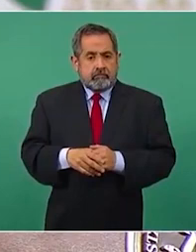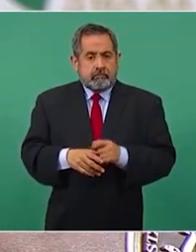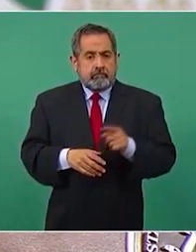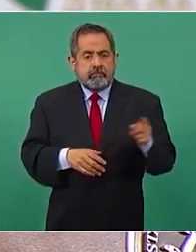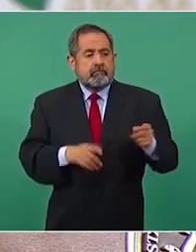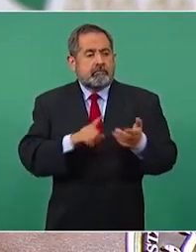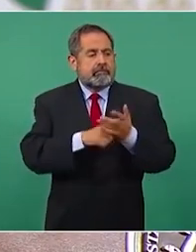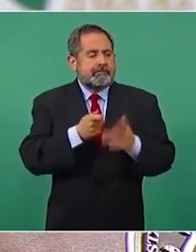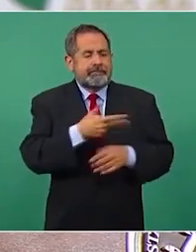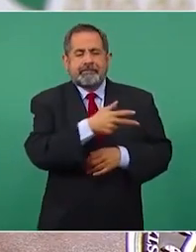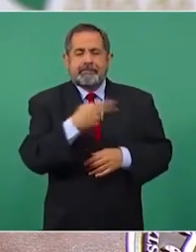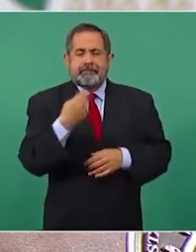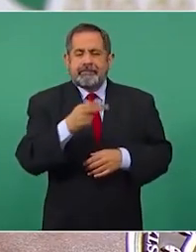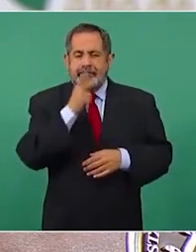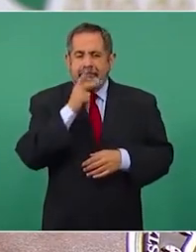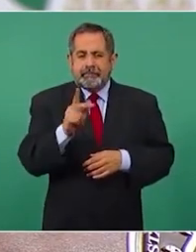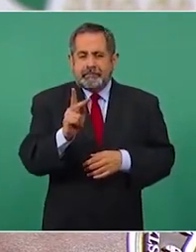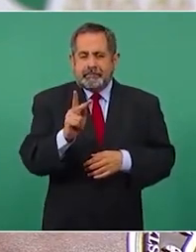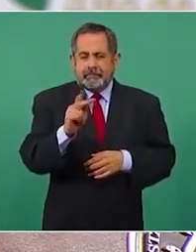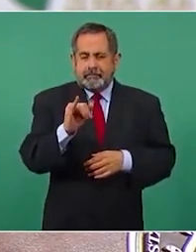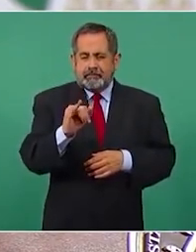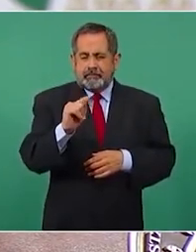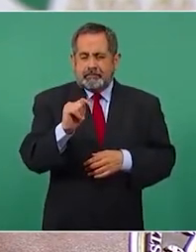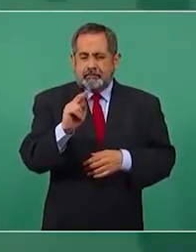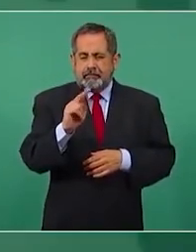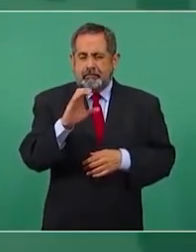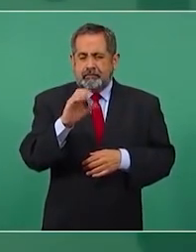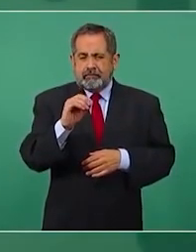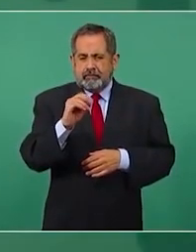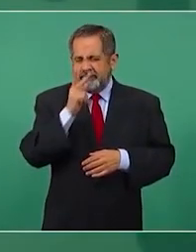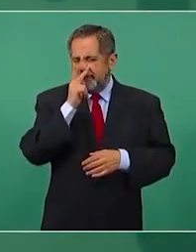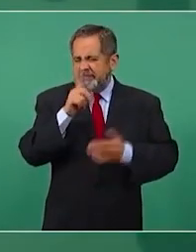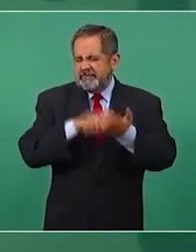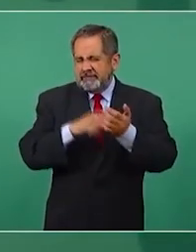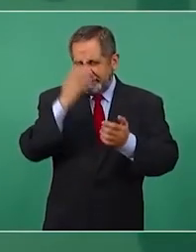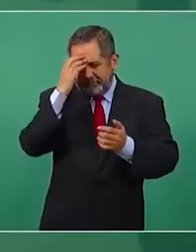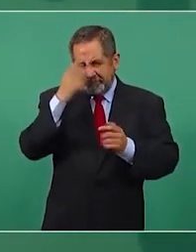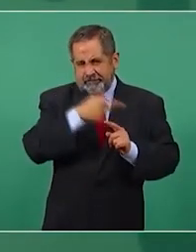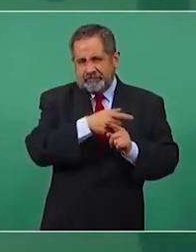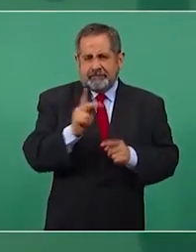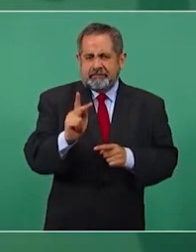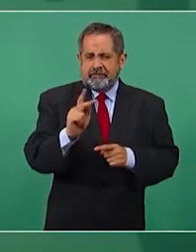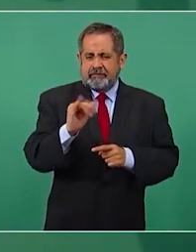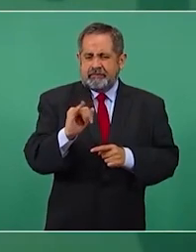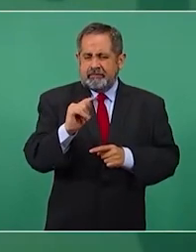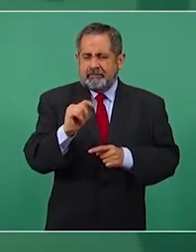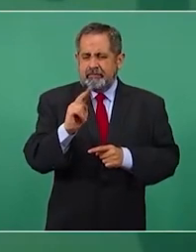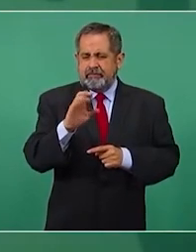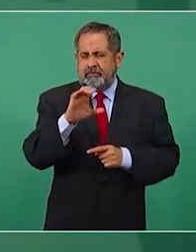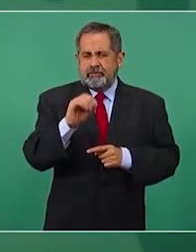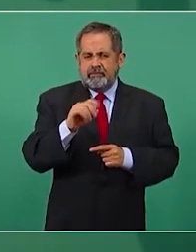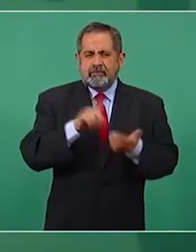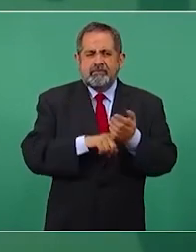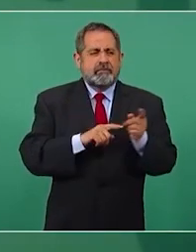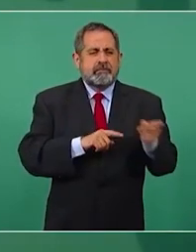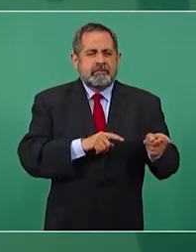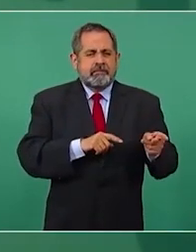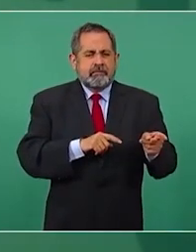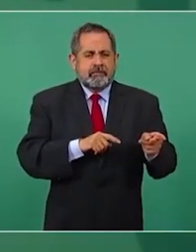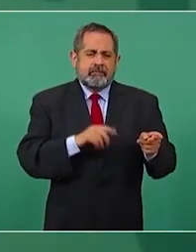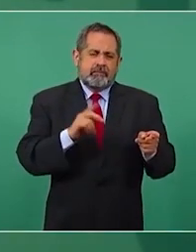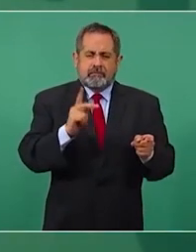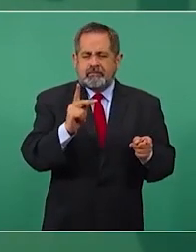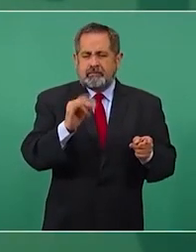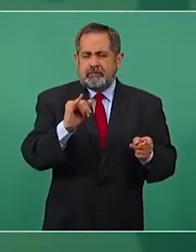los pitucos. Ya tenía tiempo que no escuchaba yo ese término. Pituco o